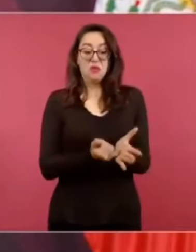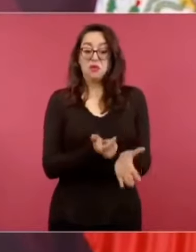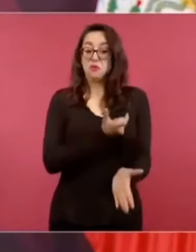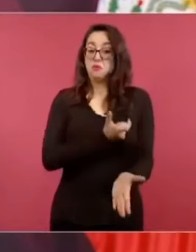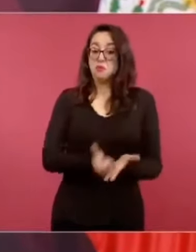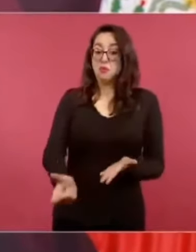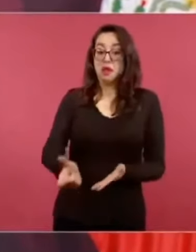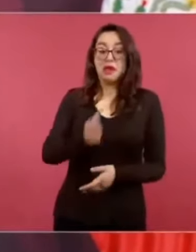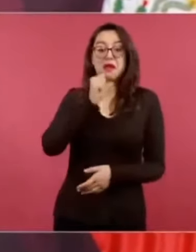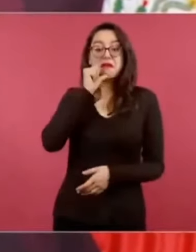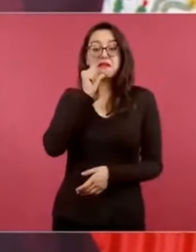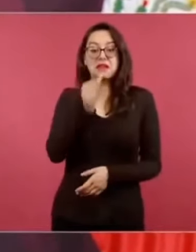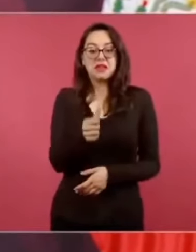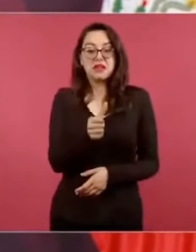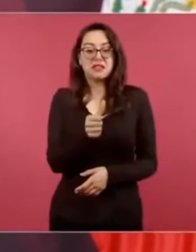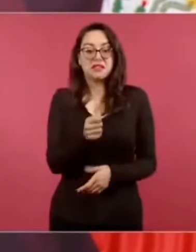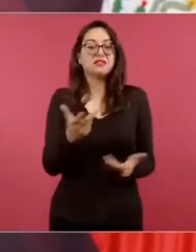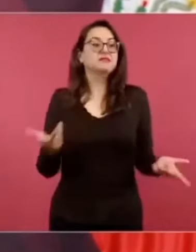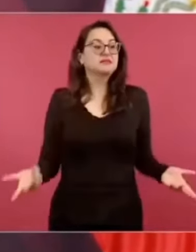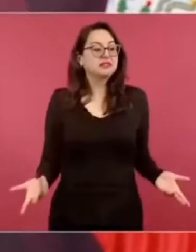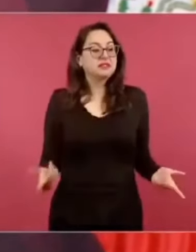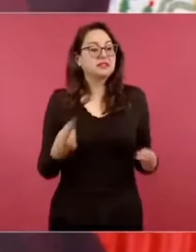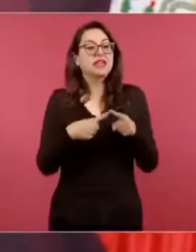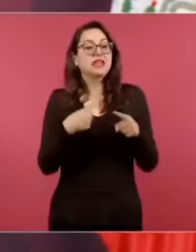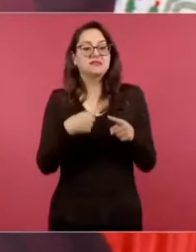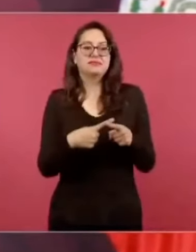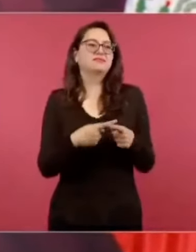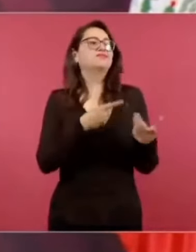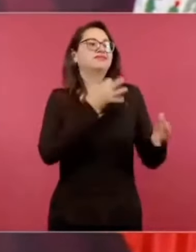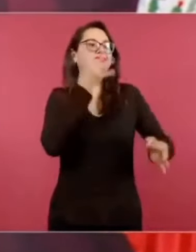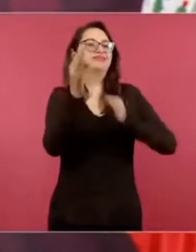ahí nos vamos a encontrar a todos los medios estos,